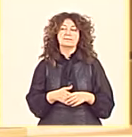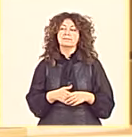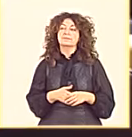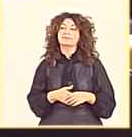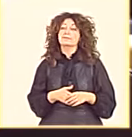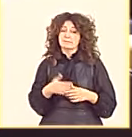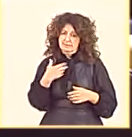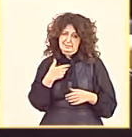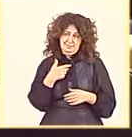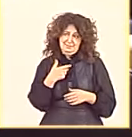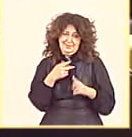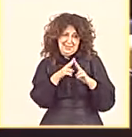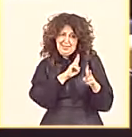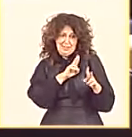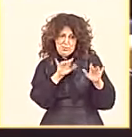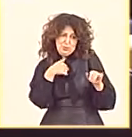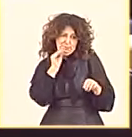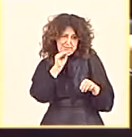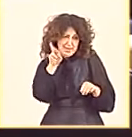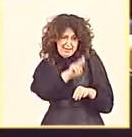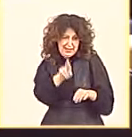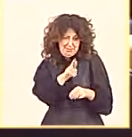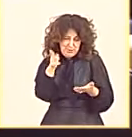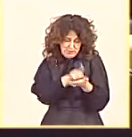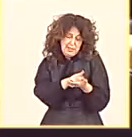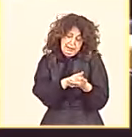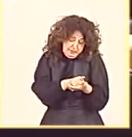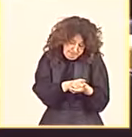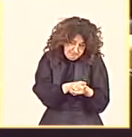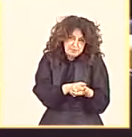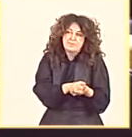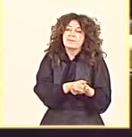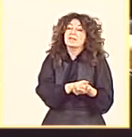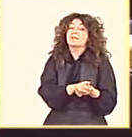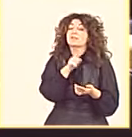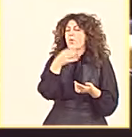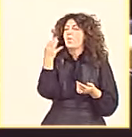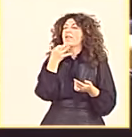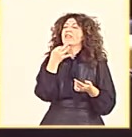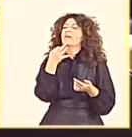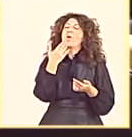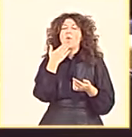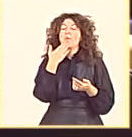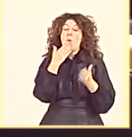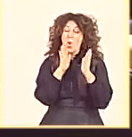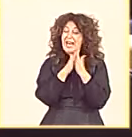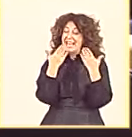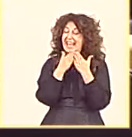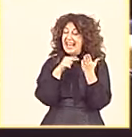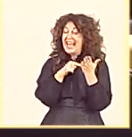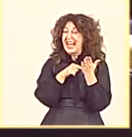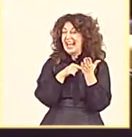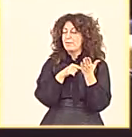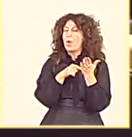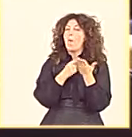Voy a repetir la pregunta porque no me respondido a nada, pero bueno, voy a seguir con mi intervención. Lo que tenía que hacer es regalarle un libro de un mapa